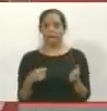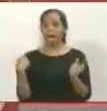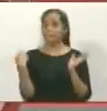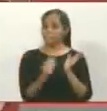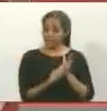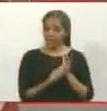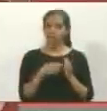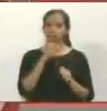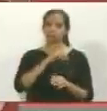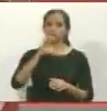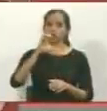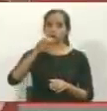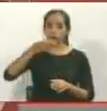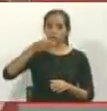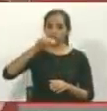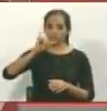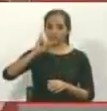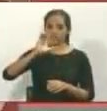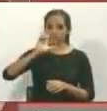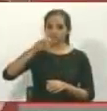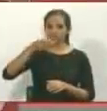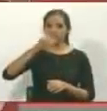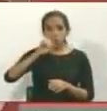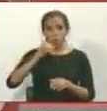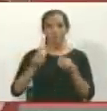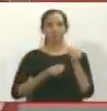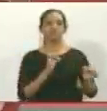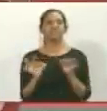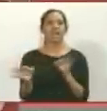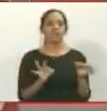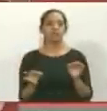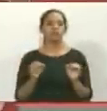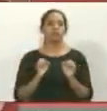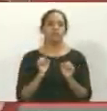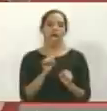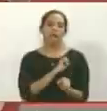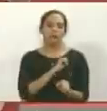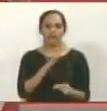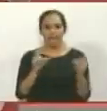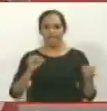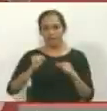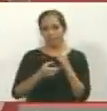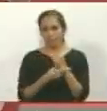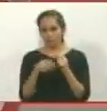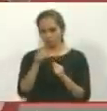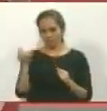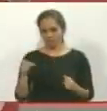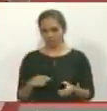llaman Chicho, para hacer un show de un susto a Guaidó y a su gente.